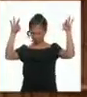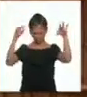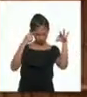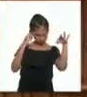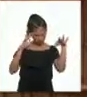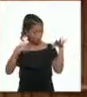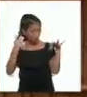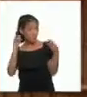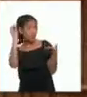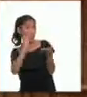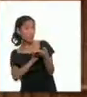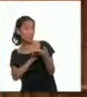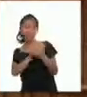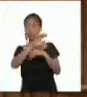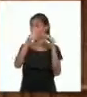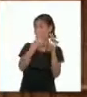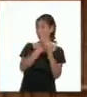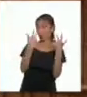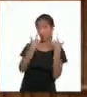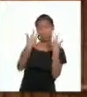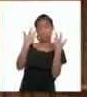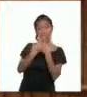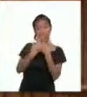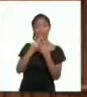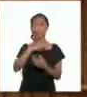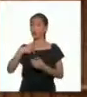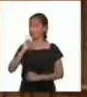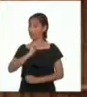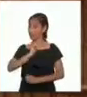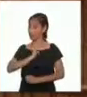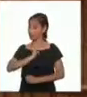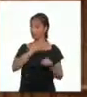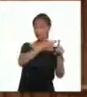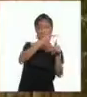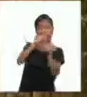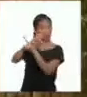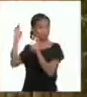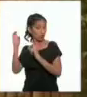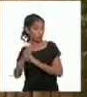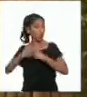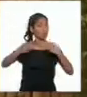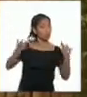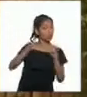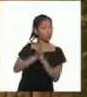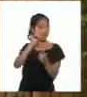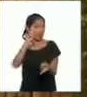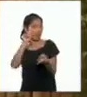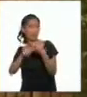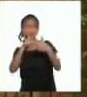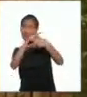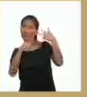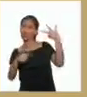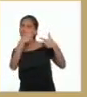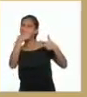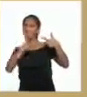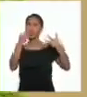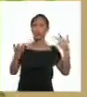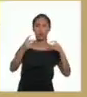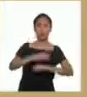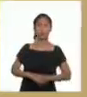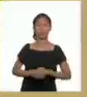podríamos colocar allí todo lo que se refiere a nuestra identidad y diversidad cultural entonces el reto de las tres semanas sería